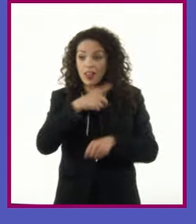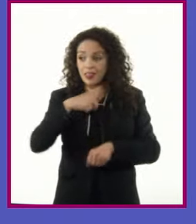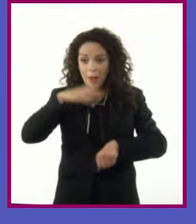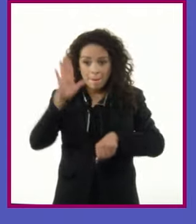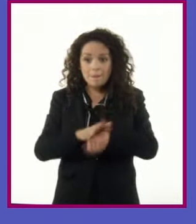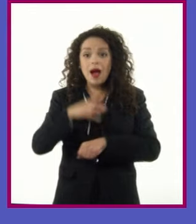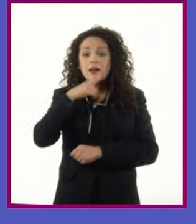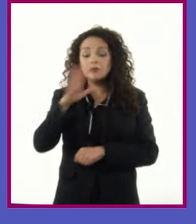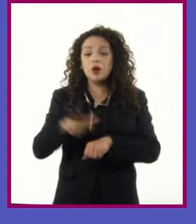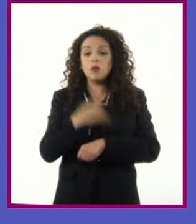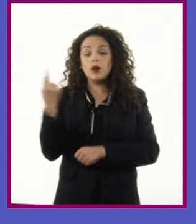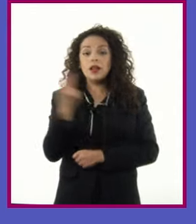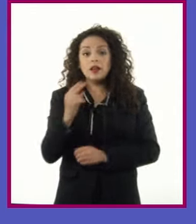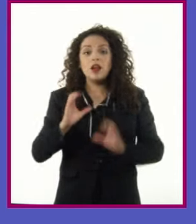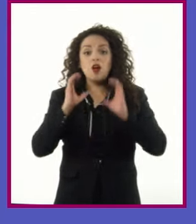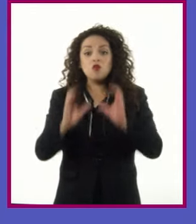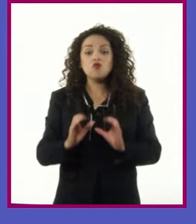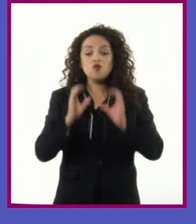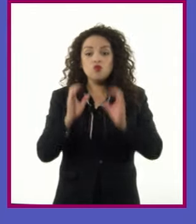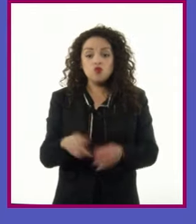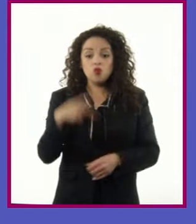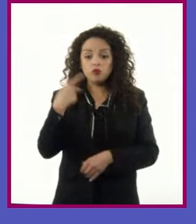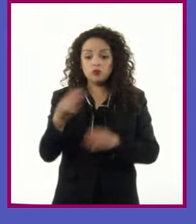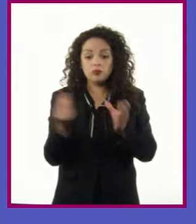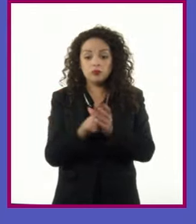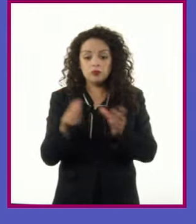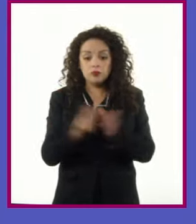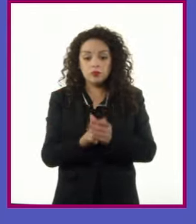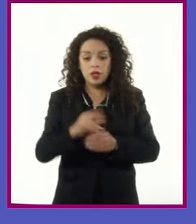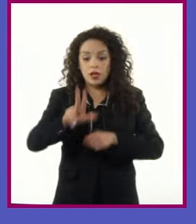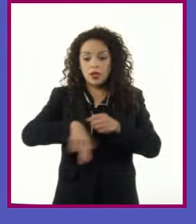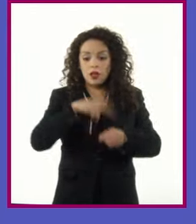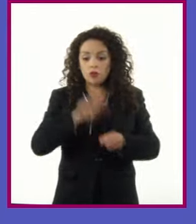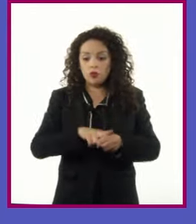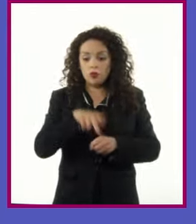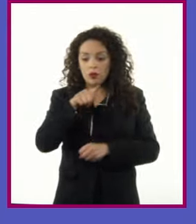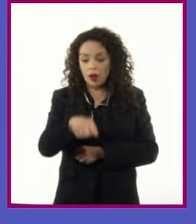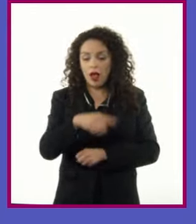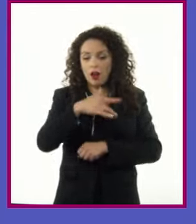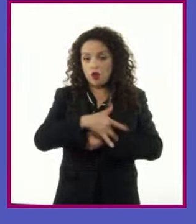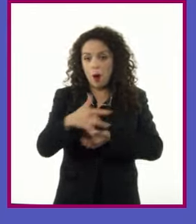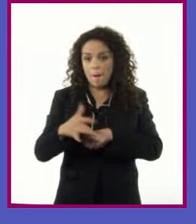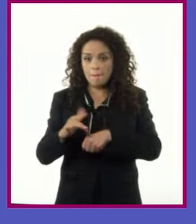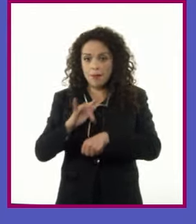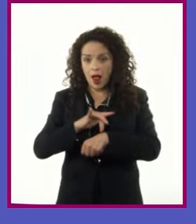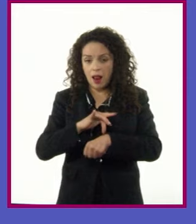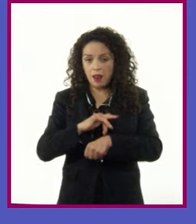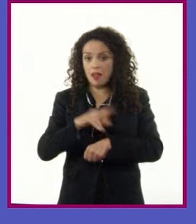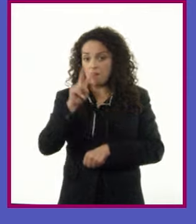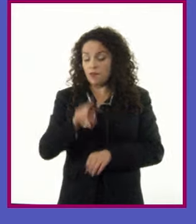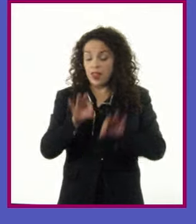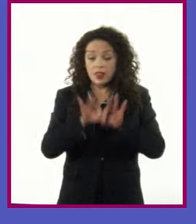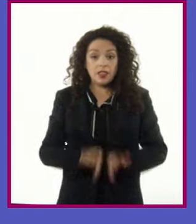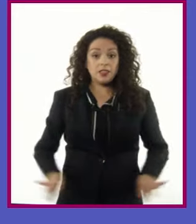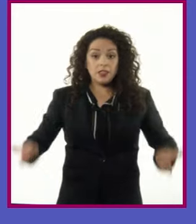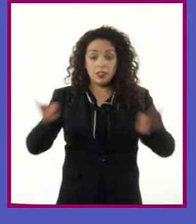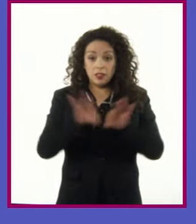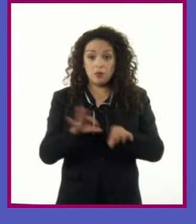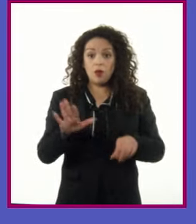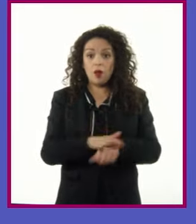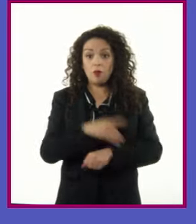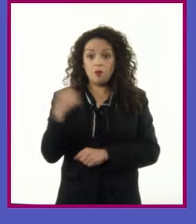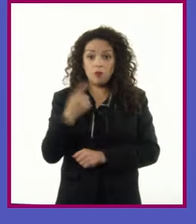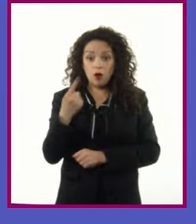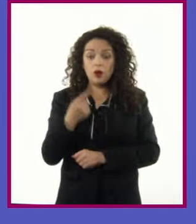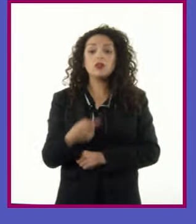conservar los atributos intrínsecos de su naturaleza El nopal juega un papel social importante Ya que forma parte